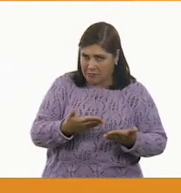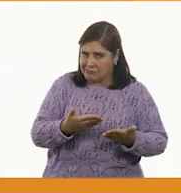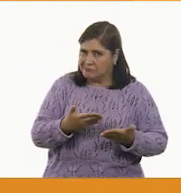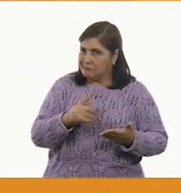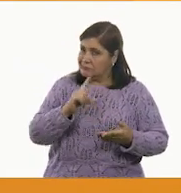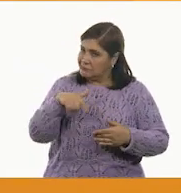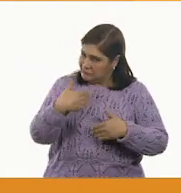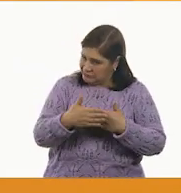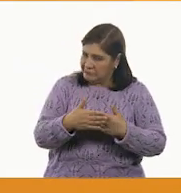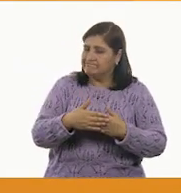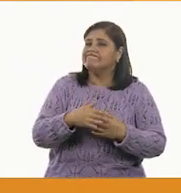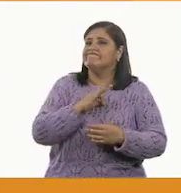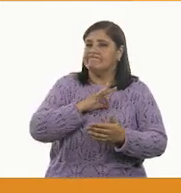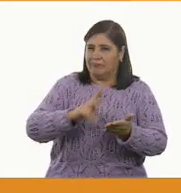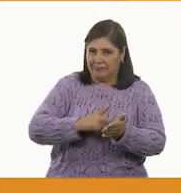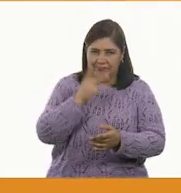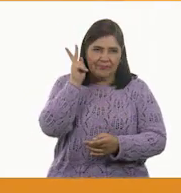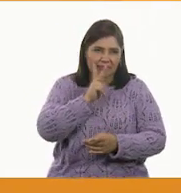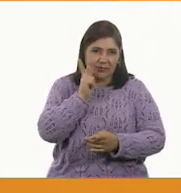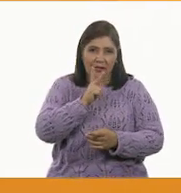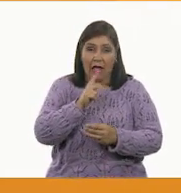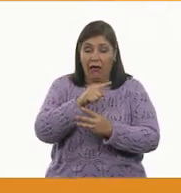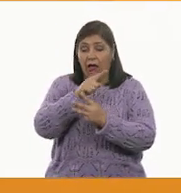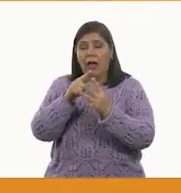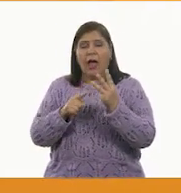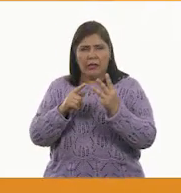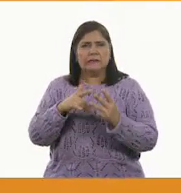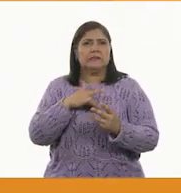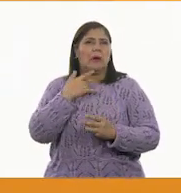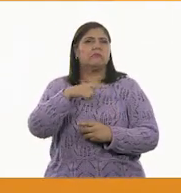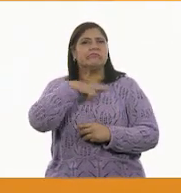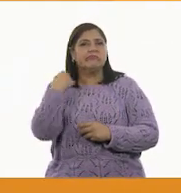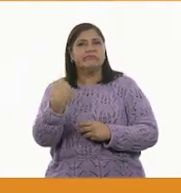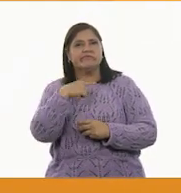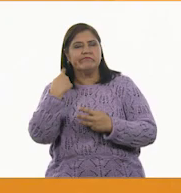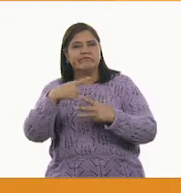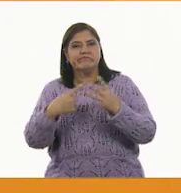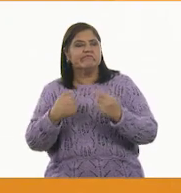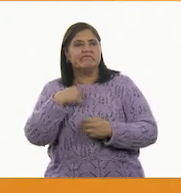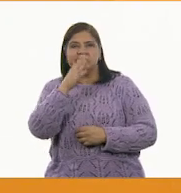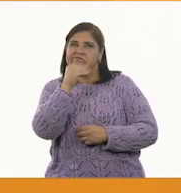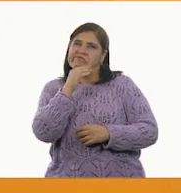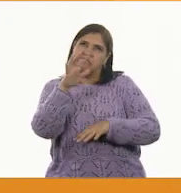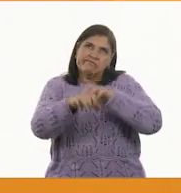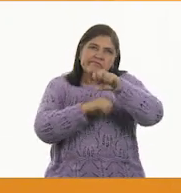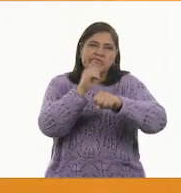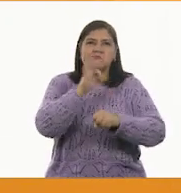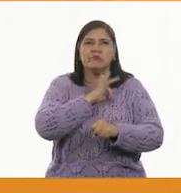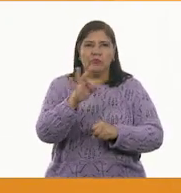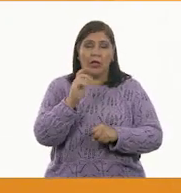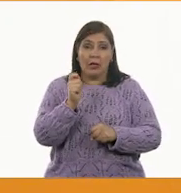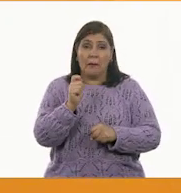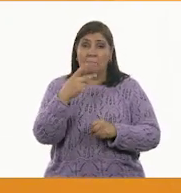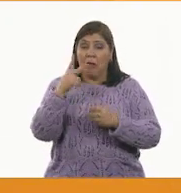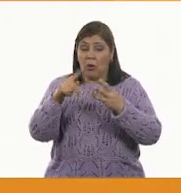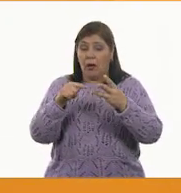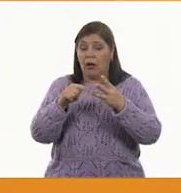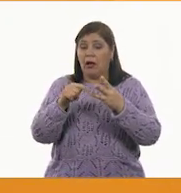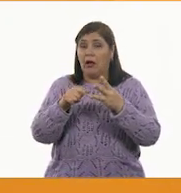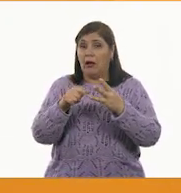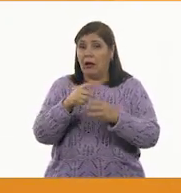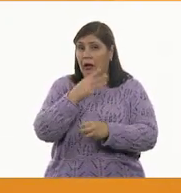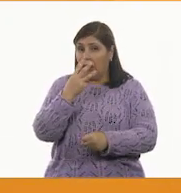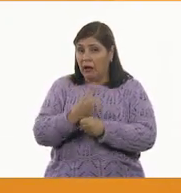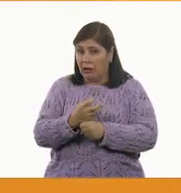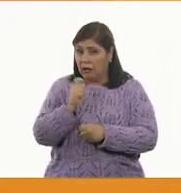Los tres leones se sintieron derrotados, pero únicamente el tercero utilizó ese mensaje para